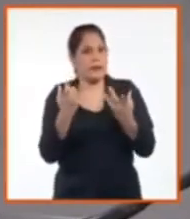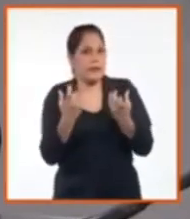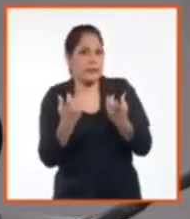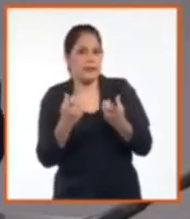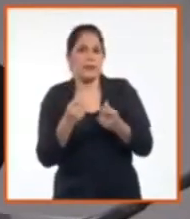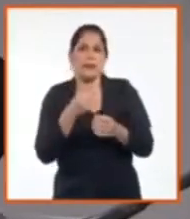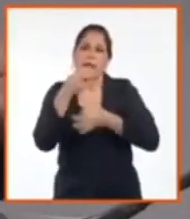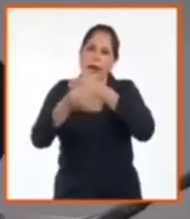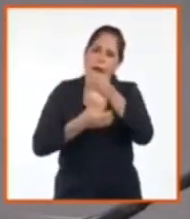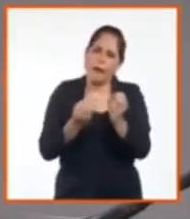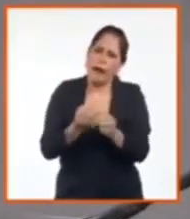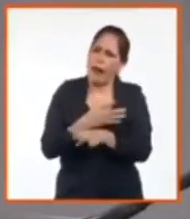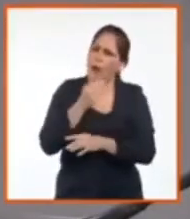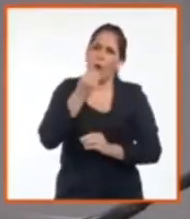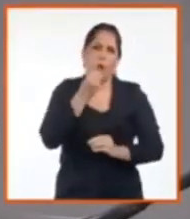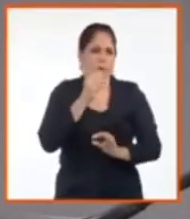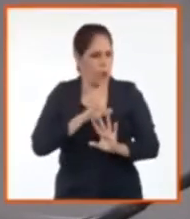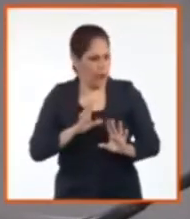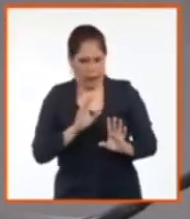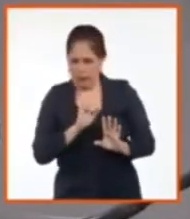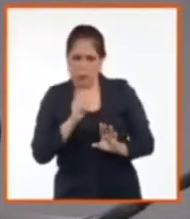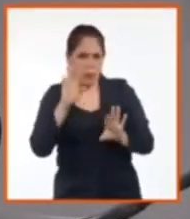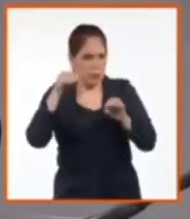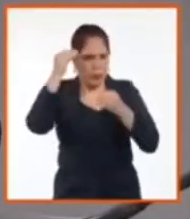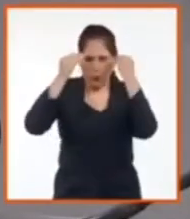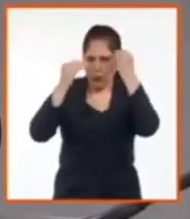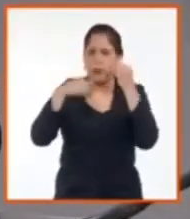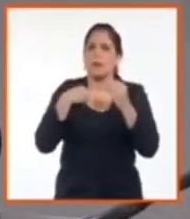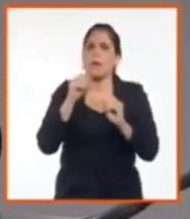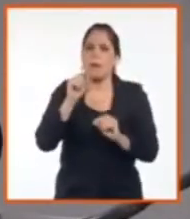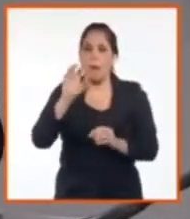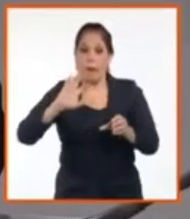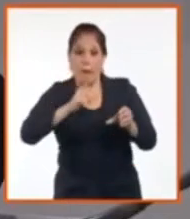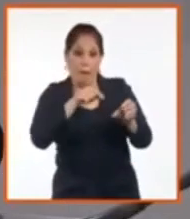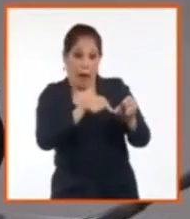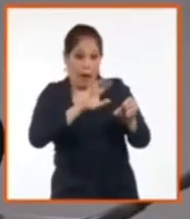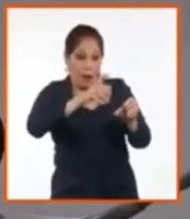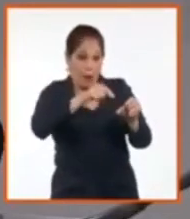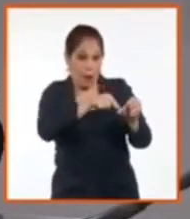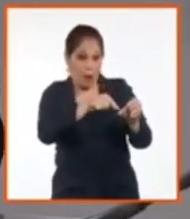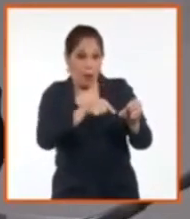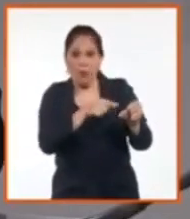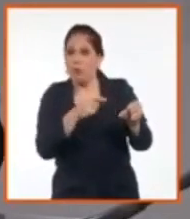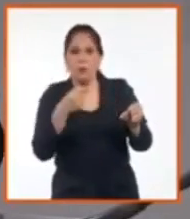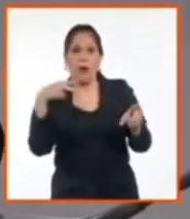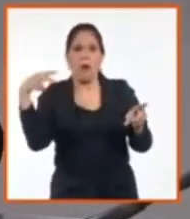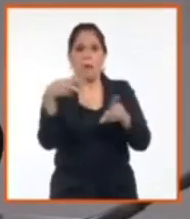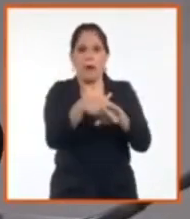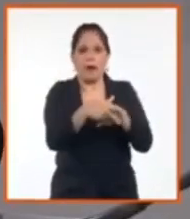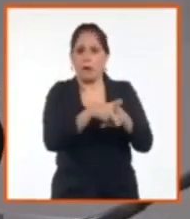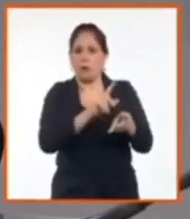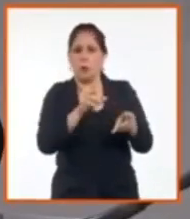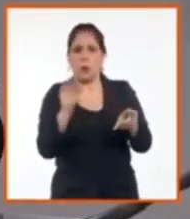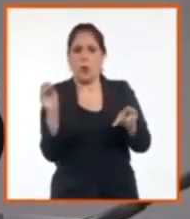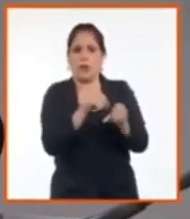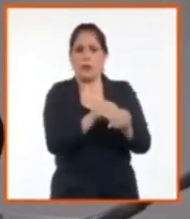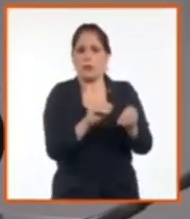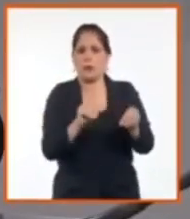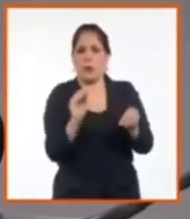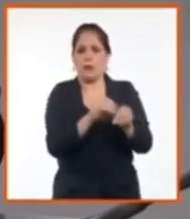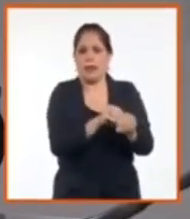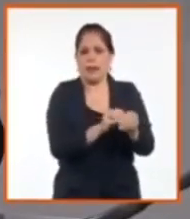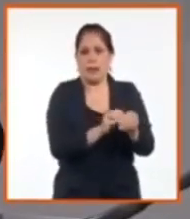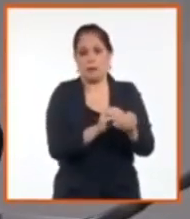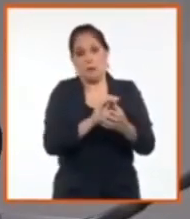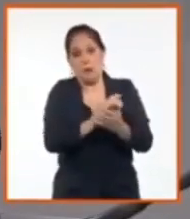detalles porque nosotros tenemos buscar las alternativas. Pero, y que el banco, ya el banco final donde el, digamos, el socio